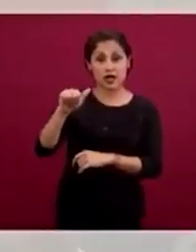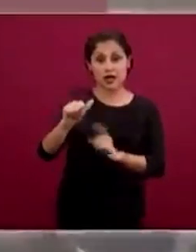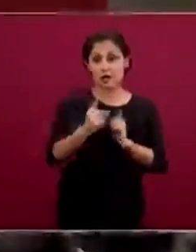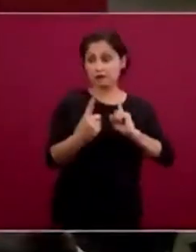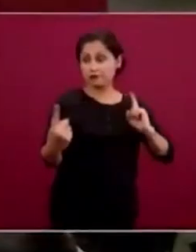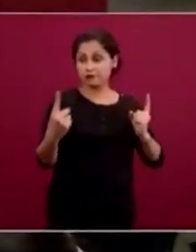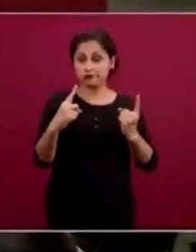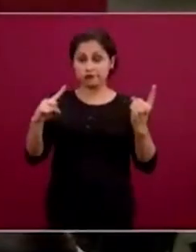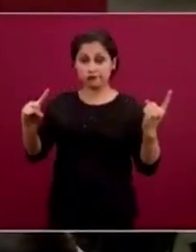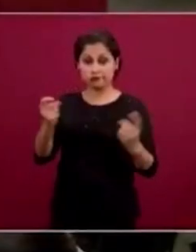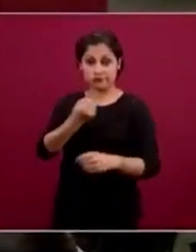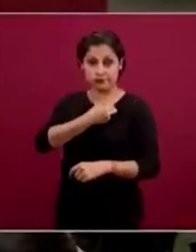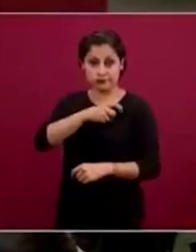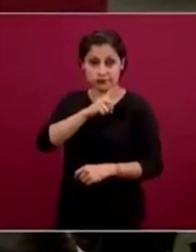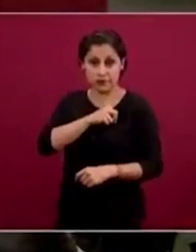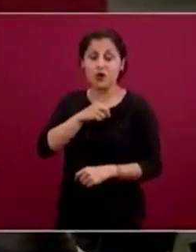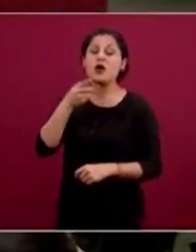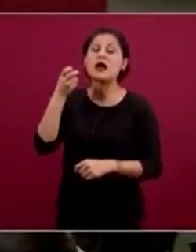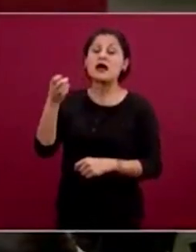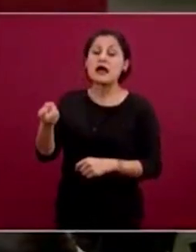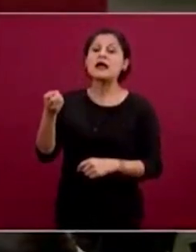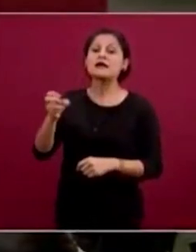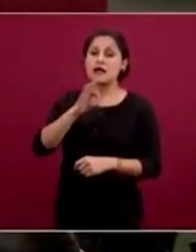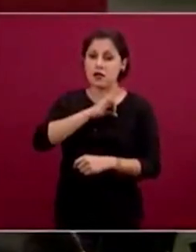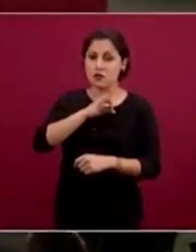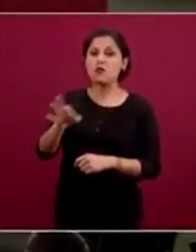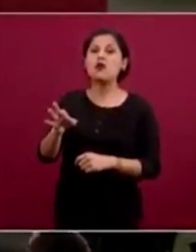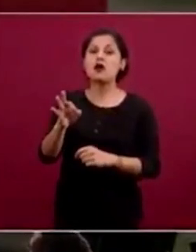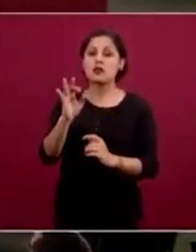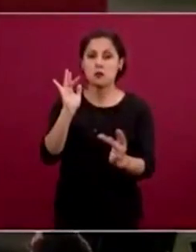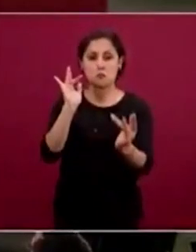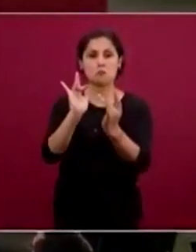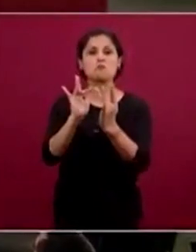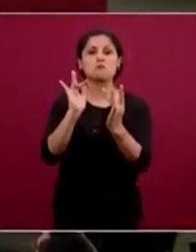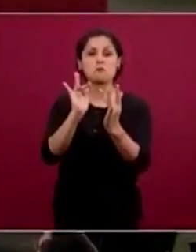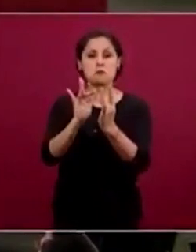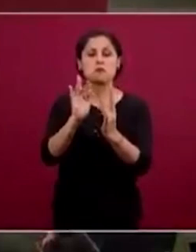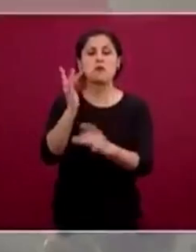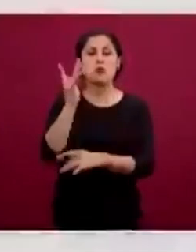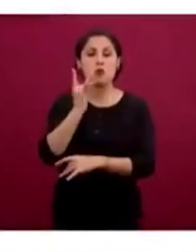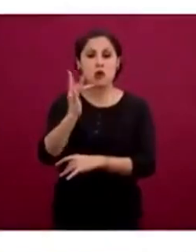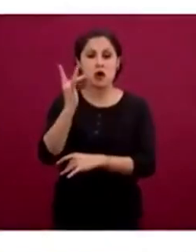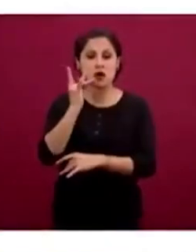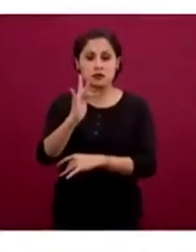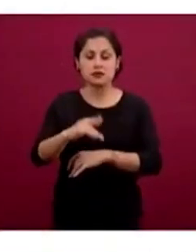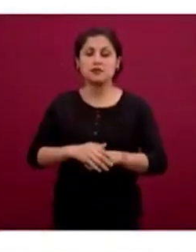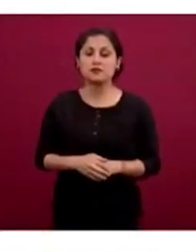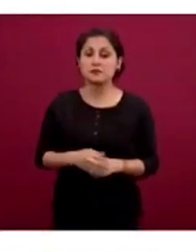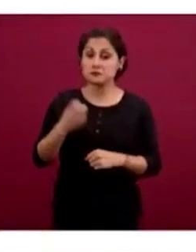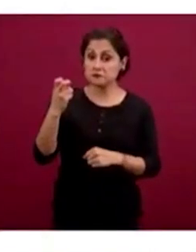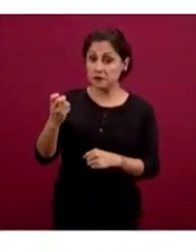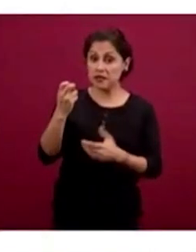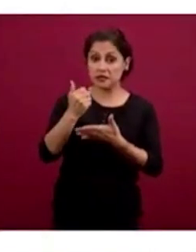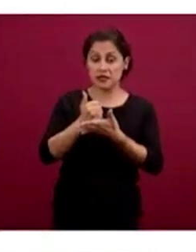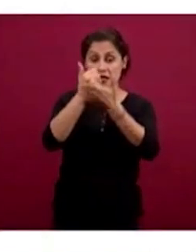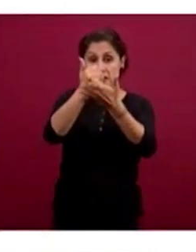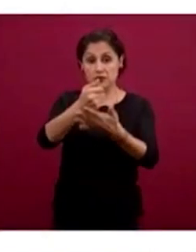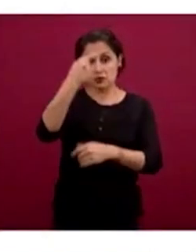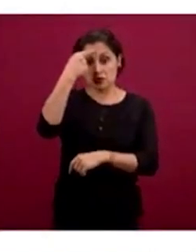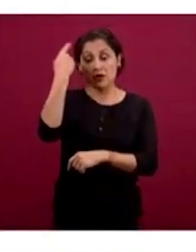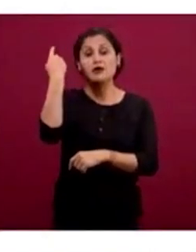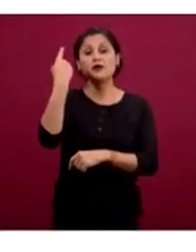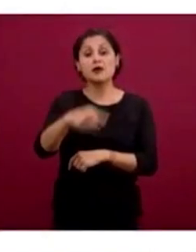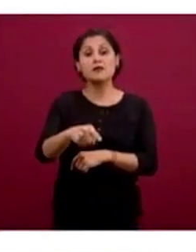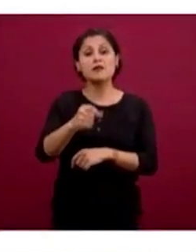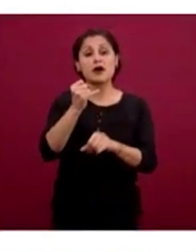Esta es una aplicación cuyo objetivo es informar a la ciudadanía